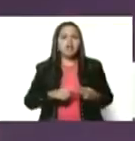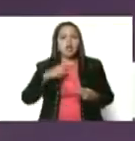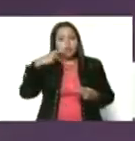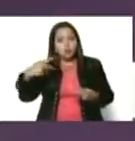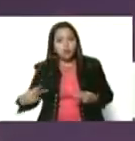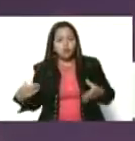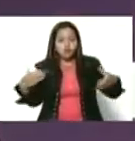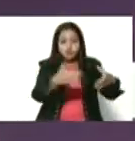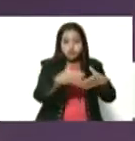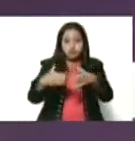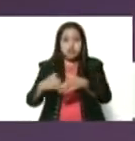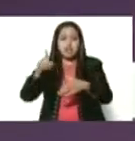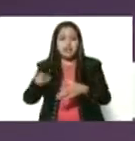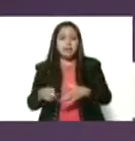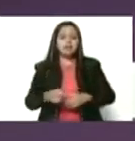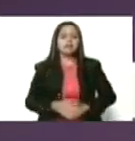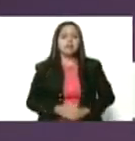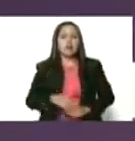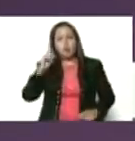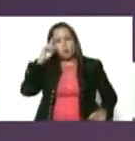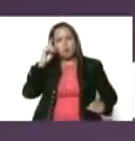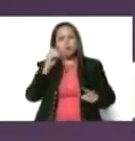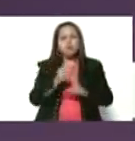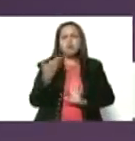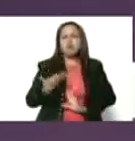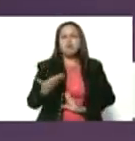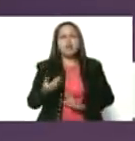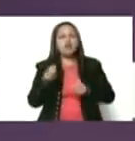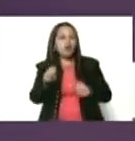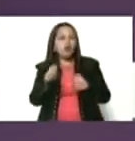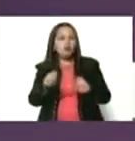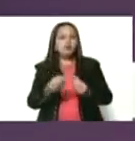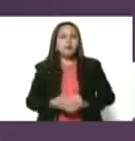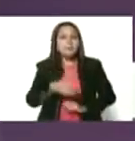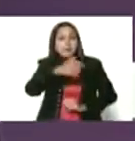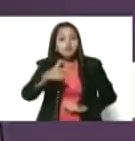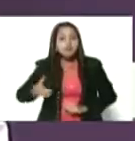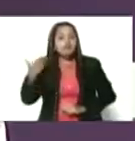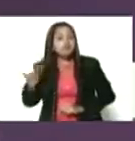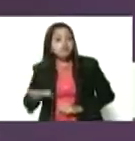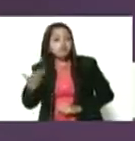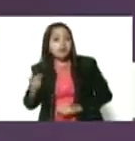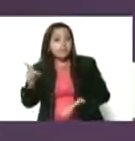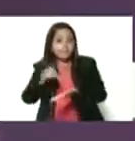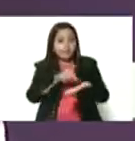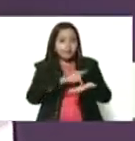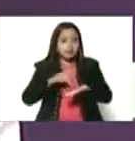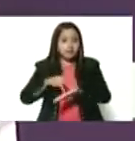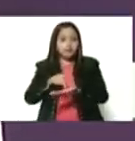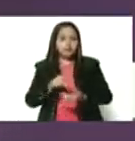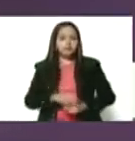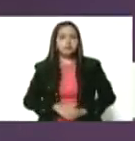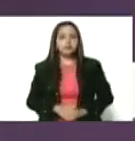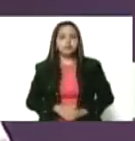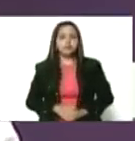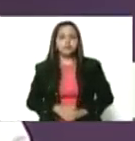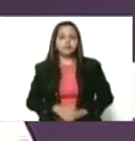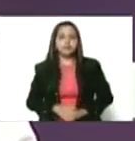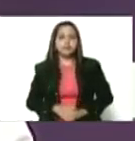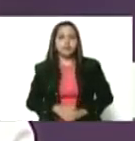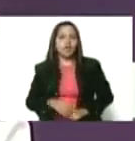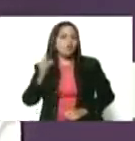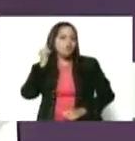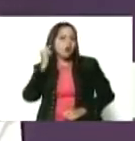además tenemos la ventaja y la bendición de contar con gente muy emblemática como la compañera Rosa Reci, que es